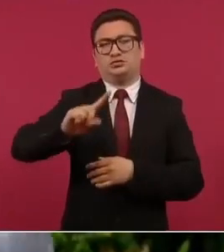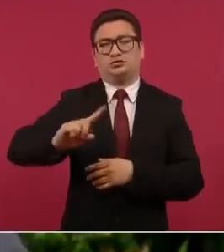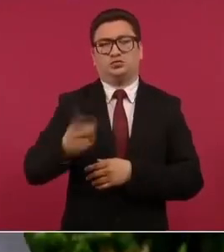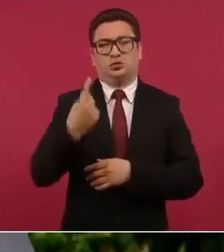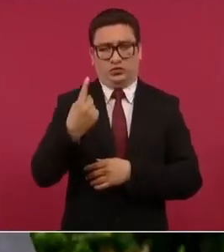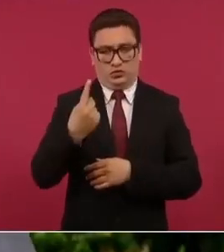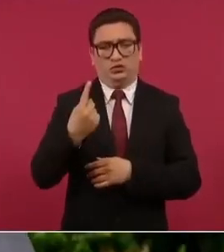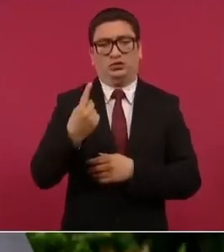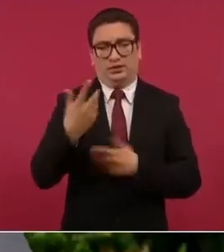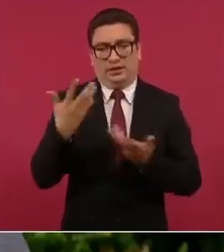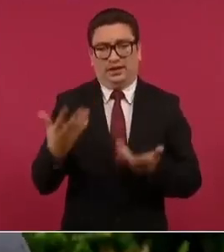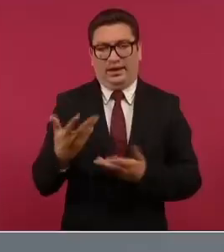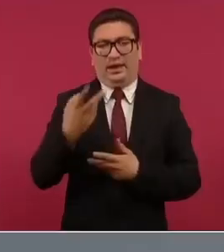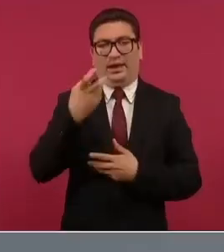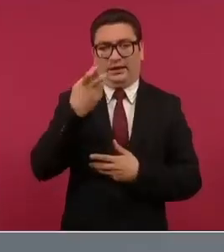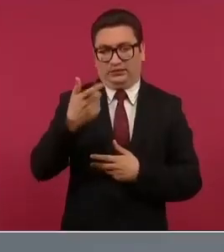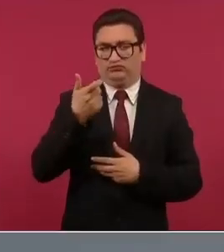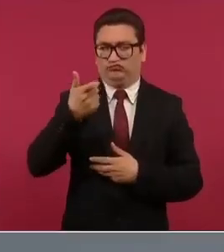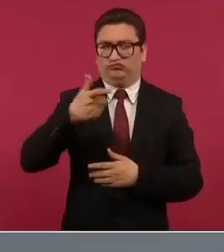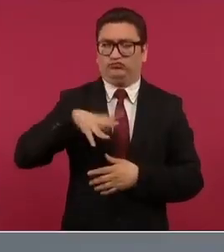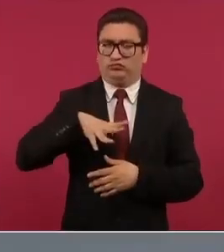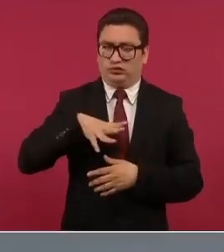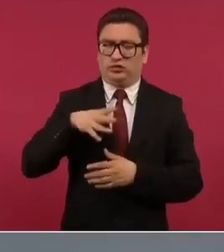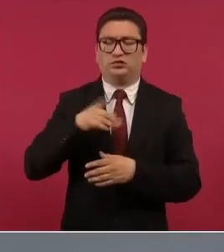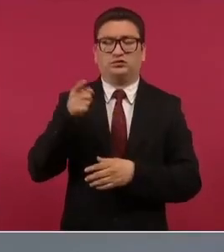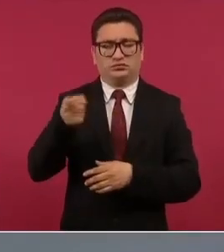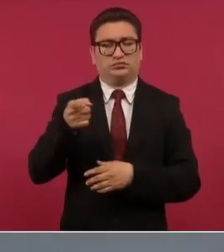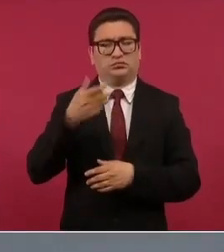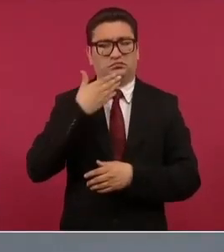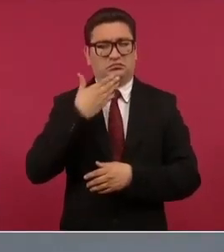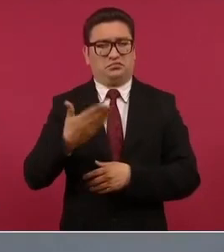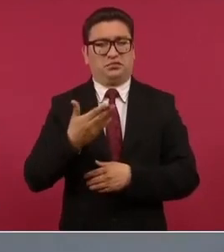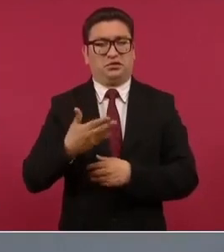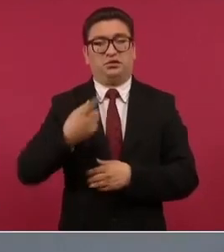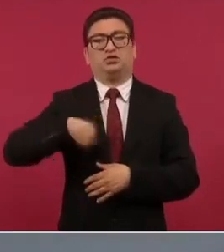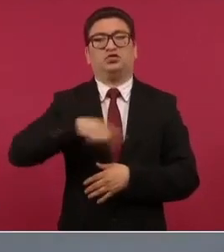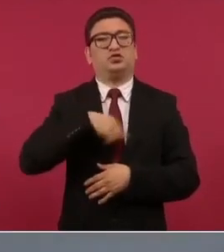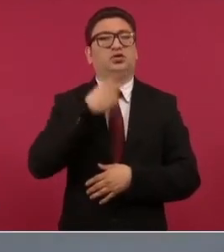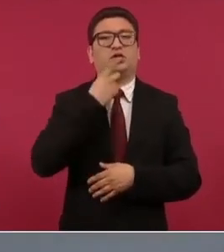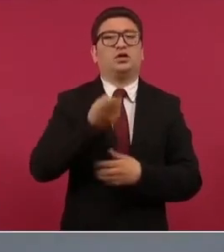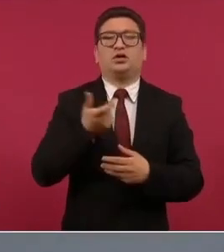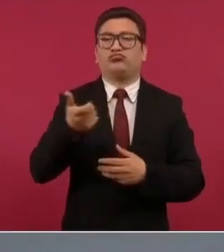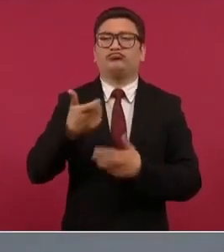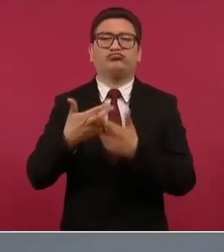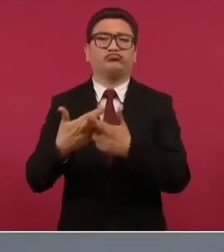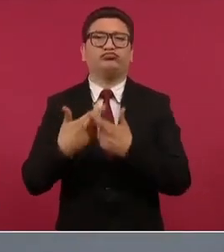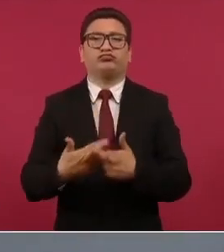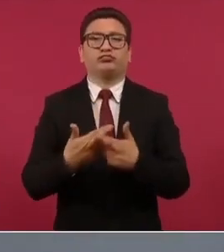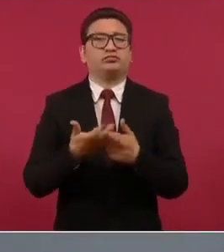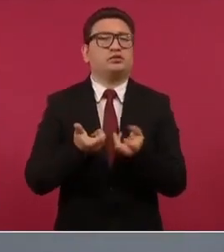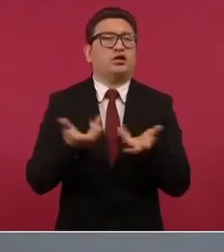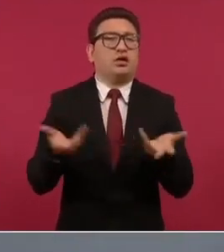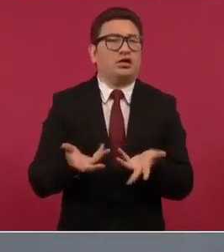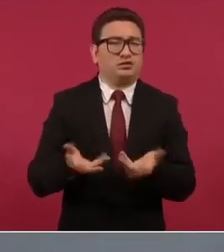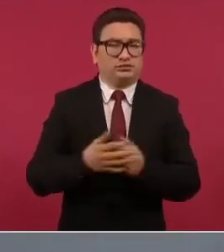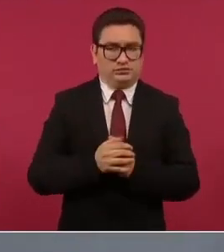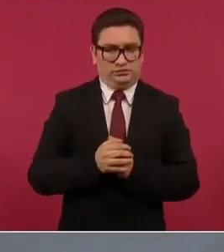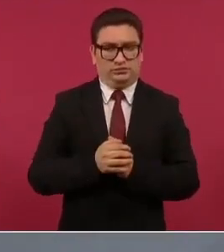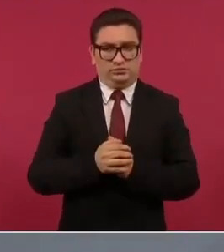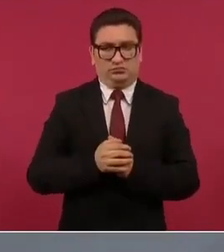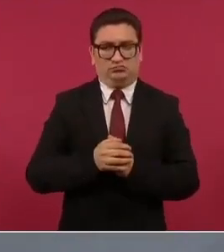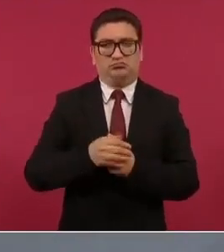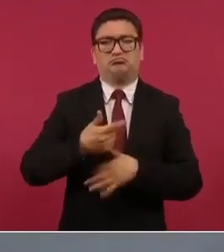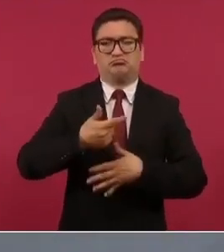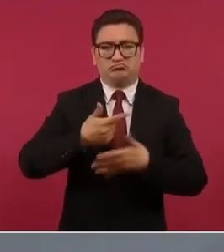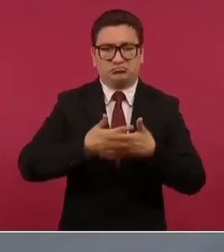y ahí tenemos un excedente y dijimos ¿qué hacemos? se hizo una